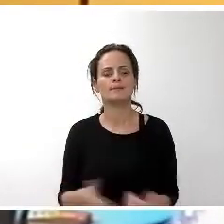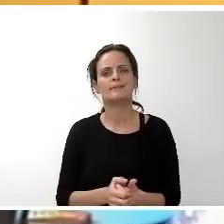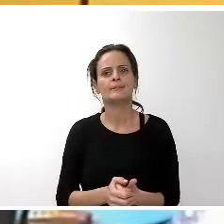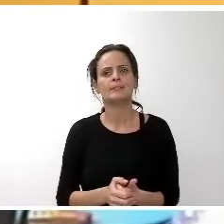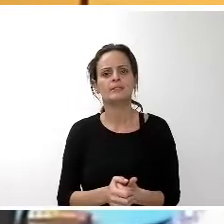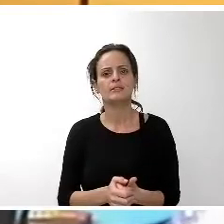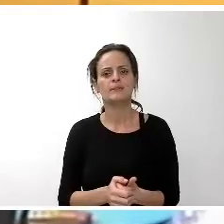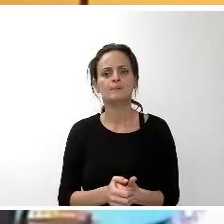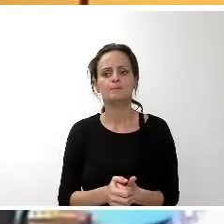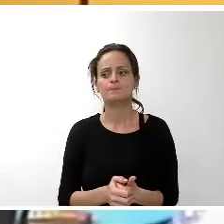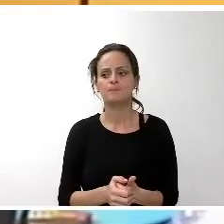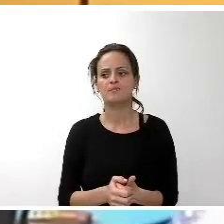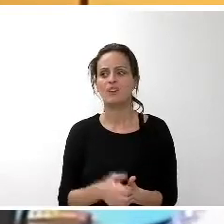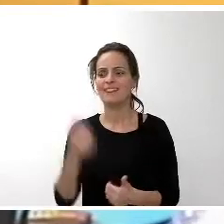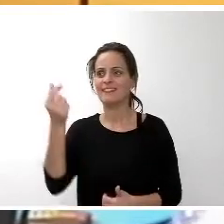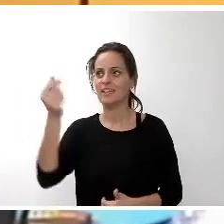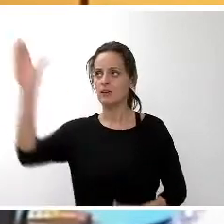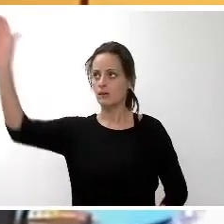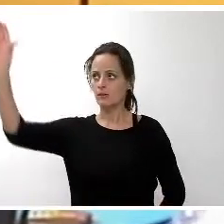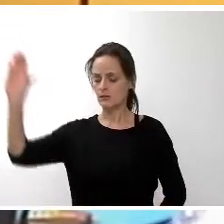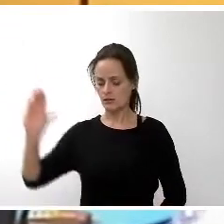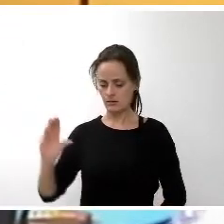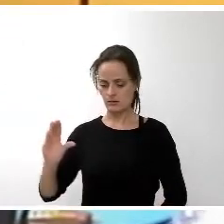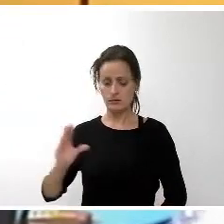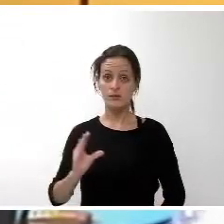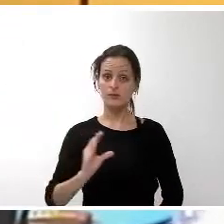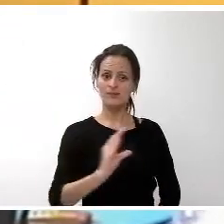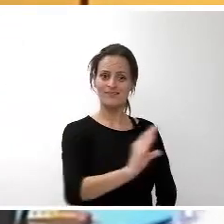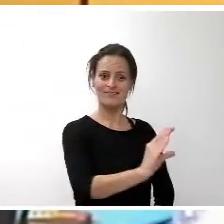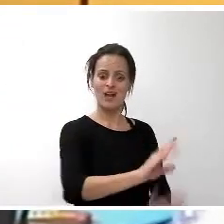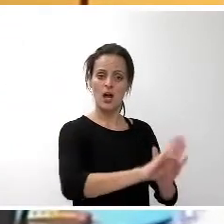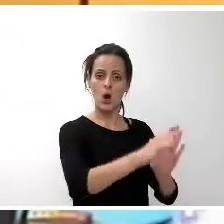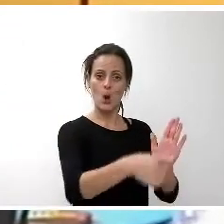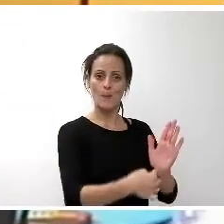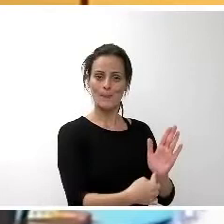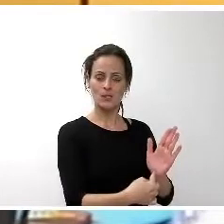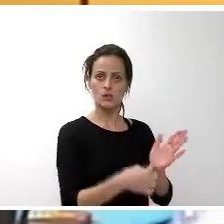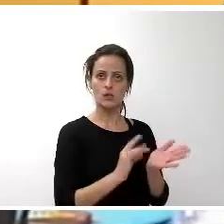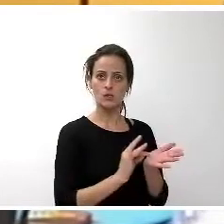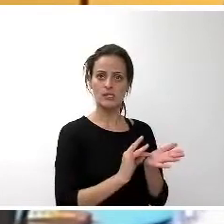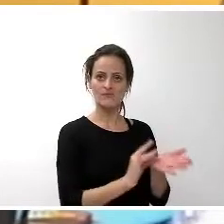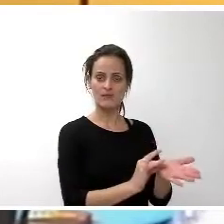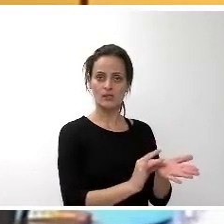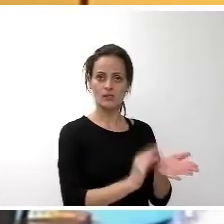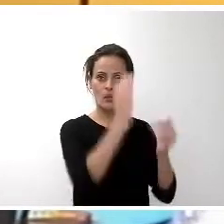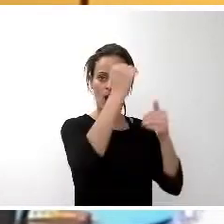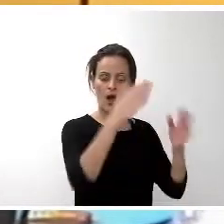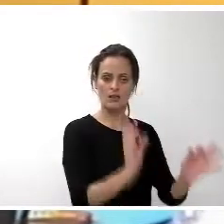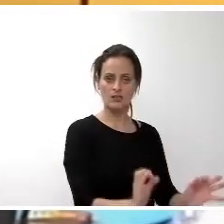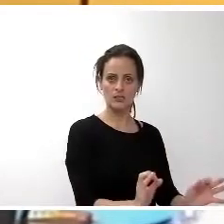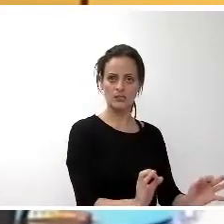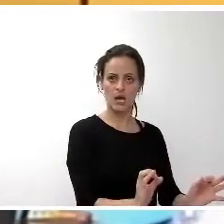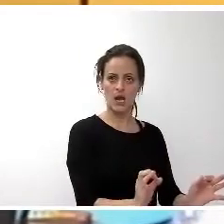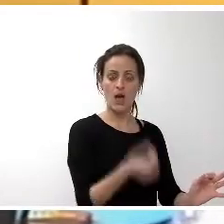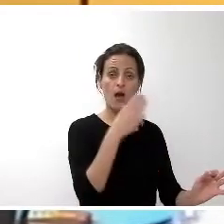poner todo el dinero en el servicio asistencial y no ponerlo en